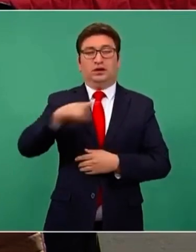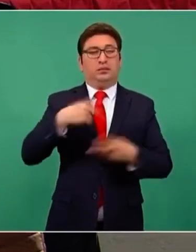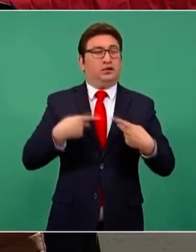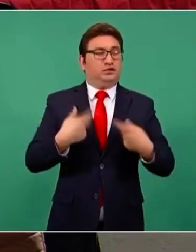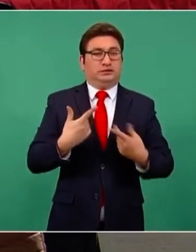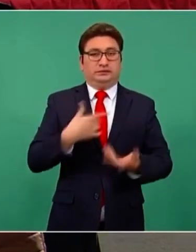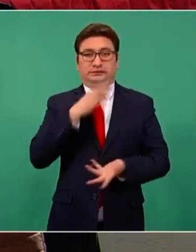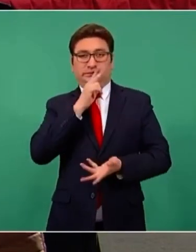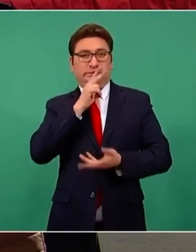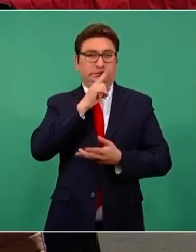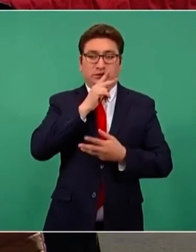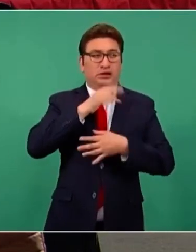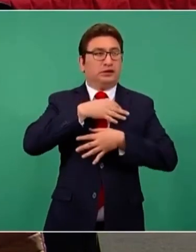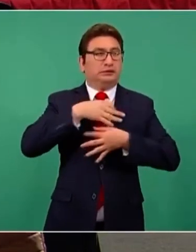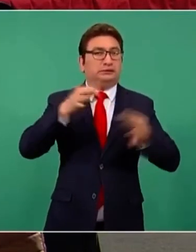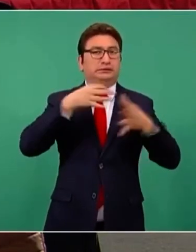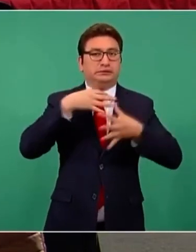luego, en los medios de comunicación, en algunos segmentos.